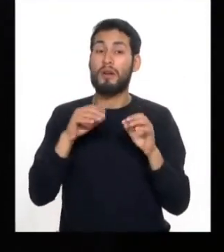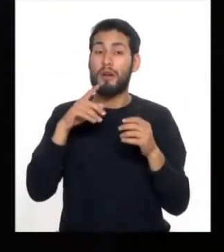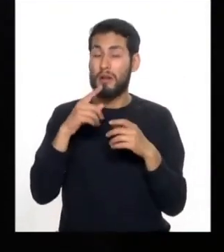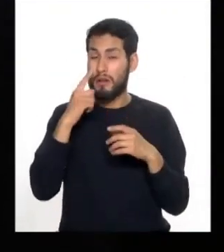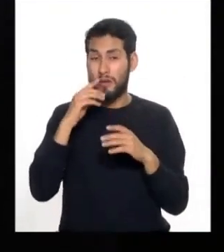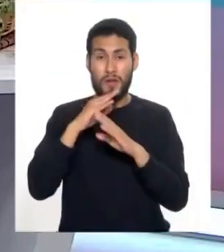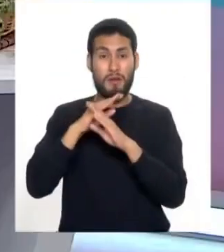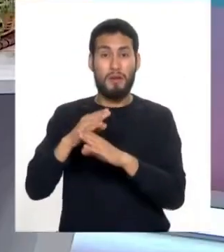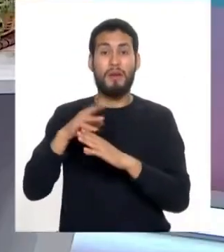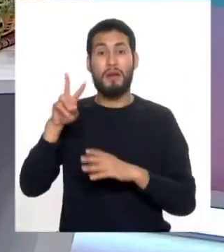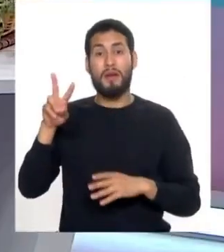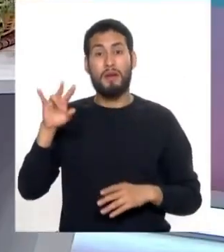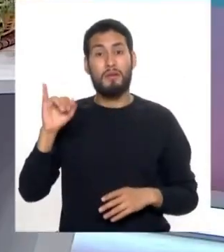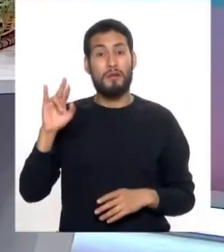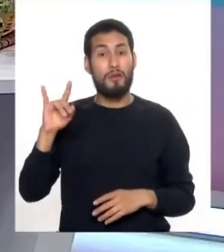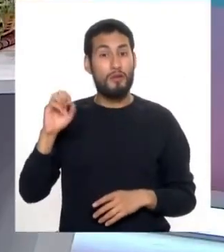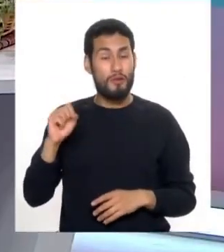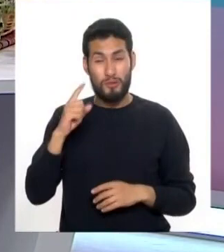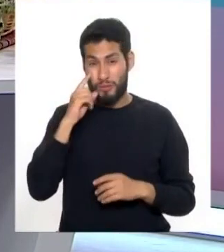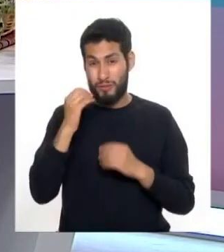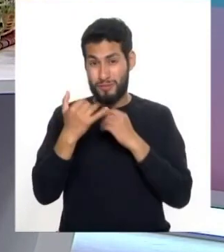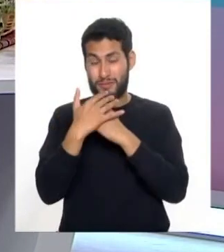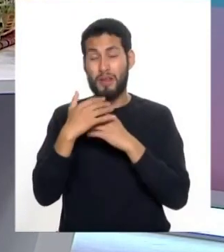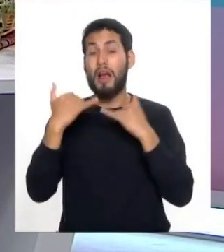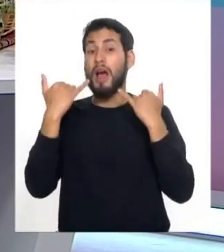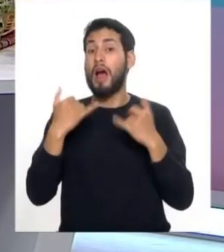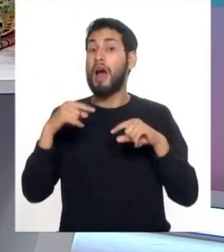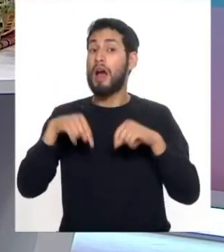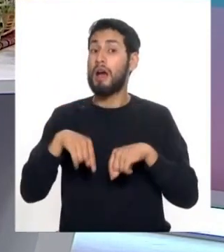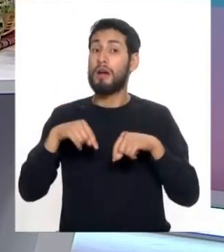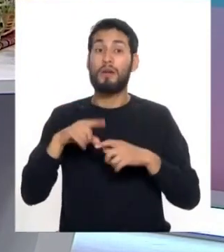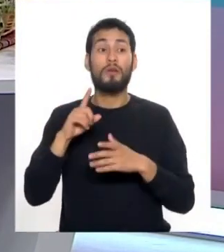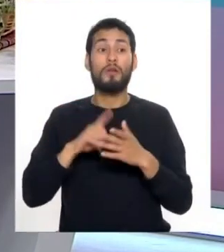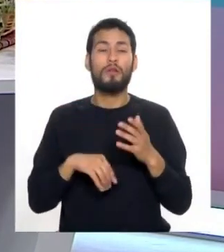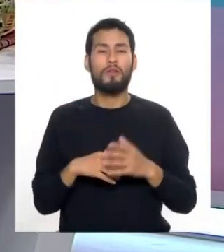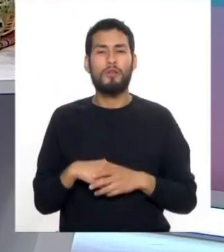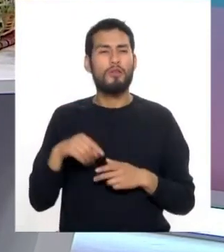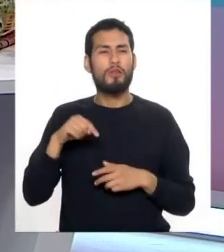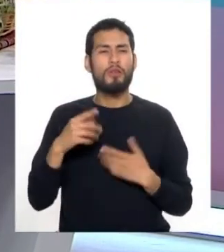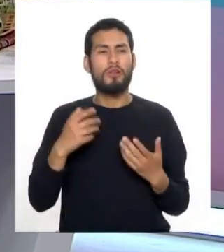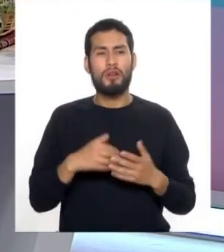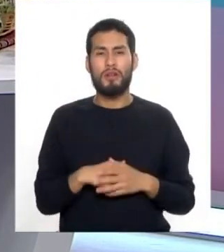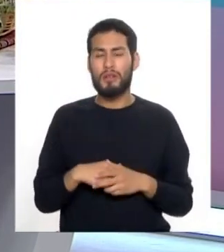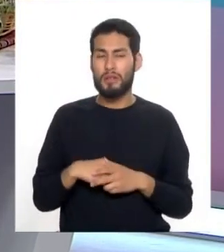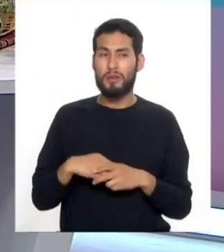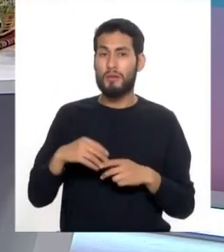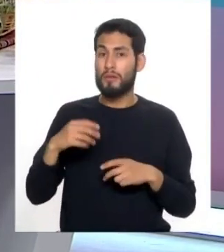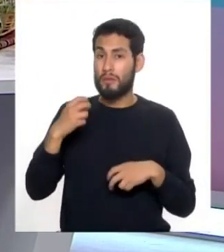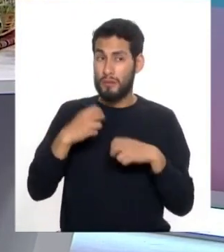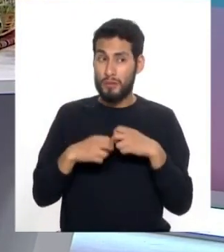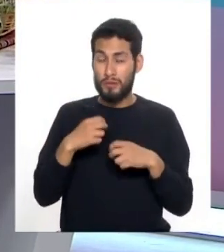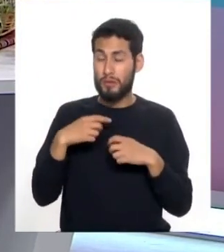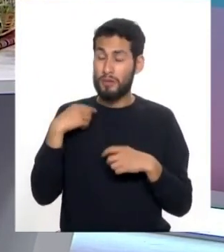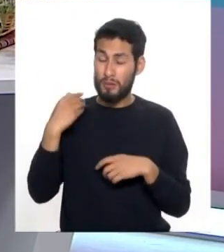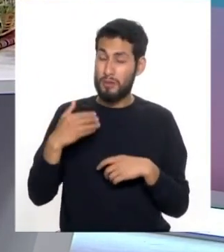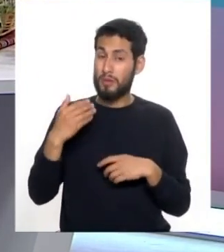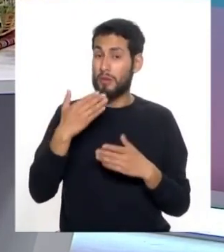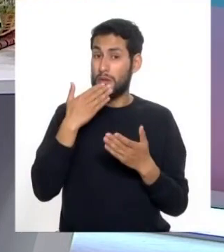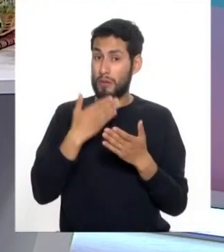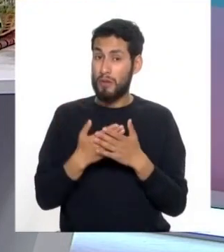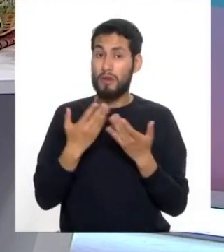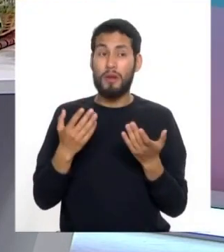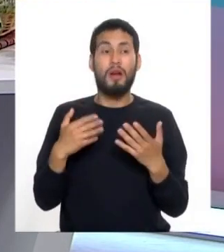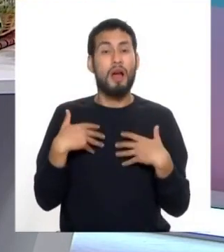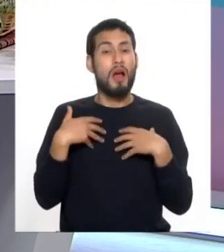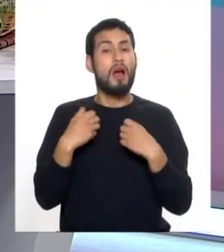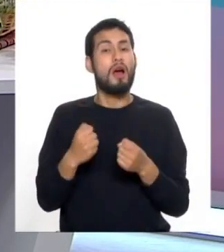y también ahora en este programa que vamos a hablar de estos episodios diarraicos también son también muy favorables pues para